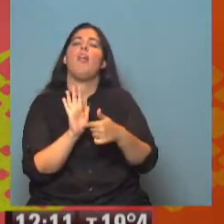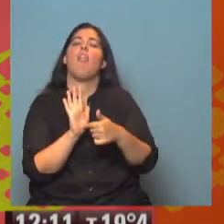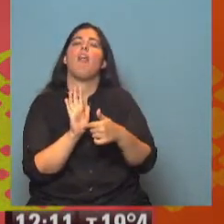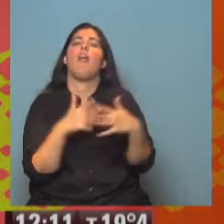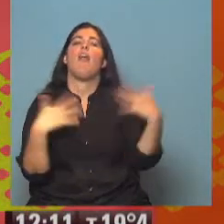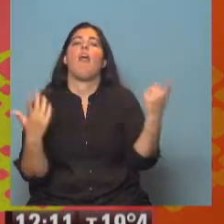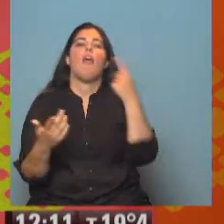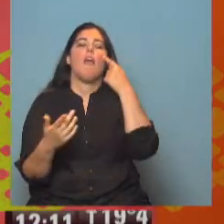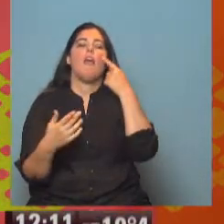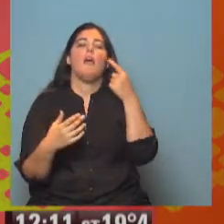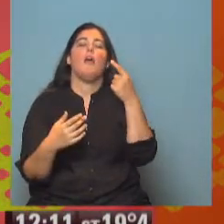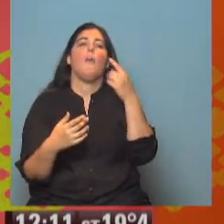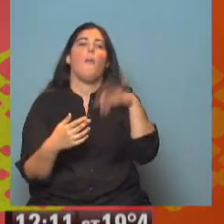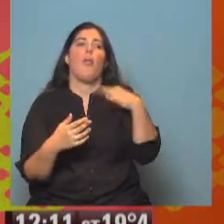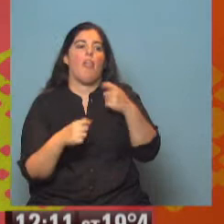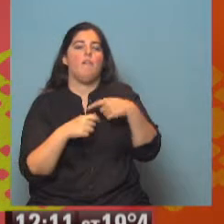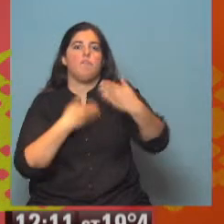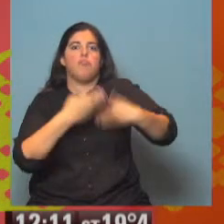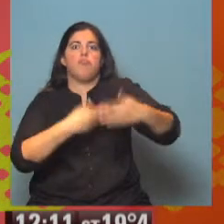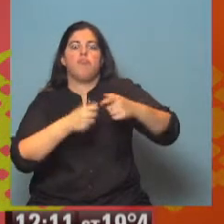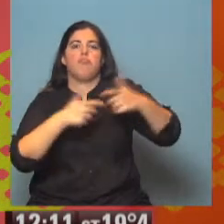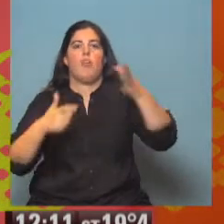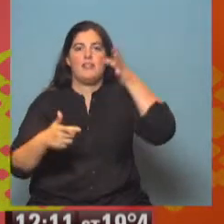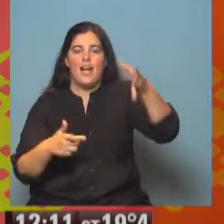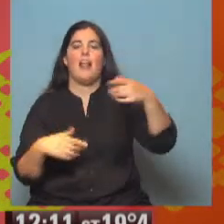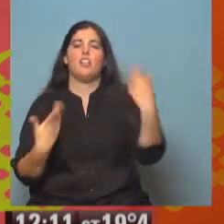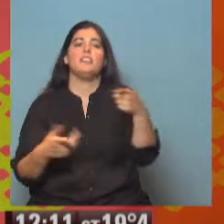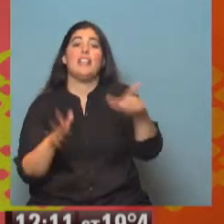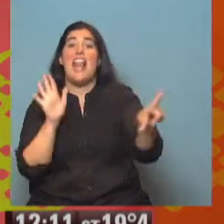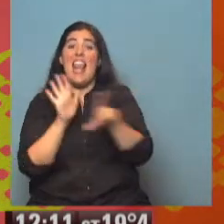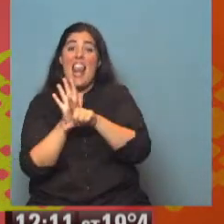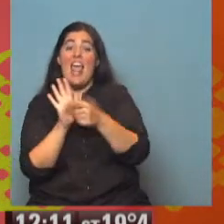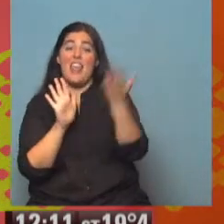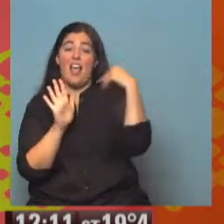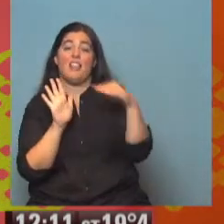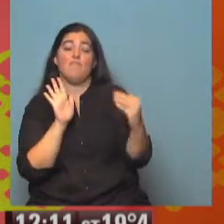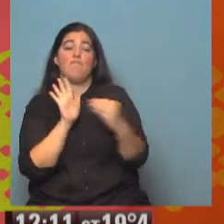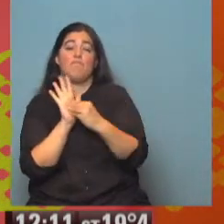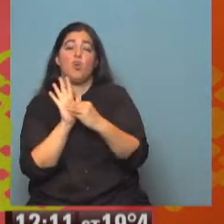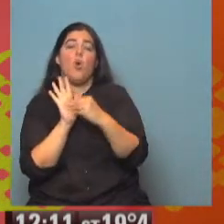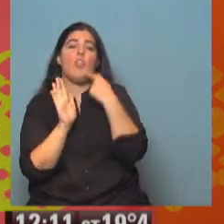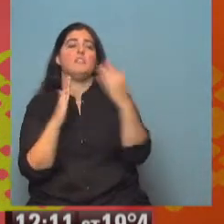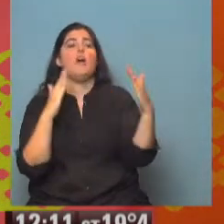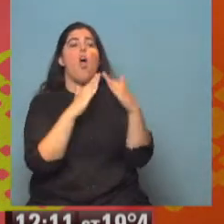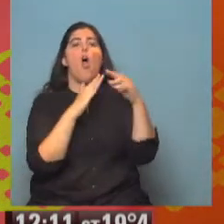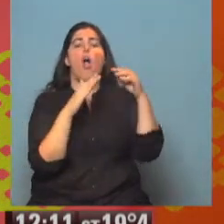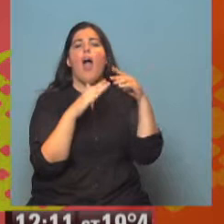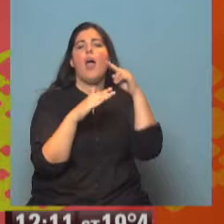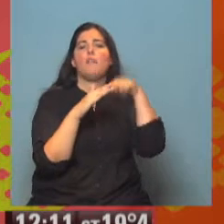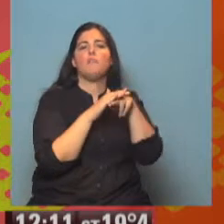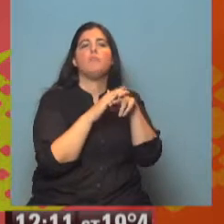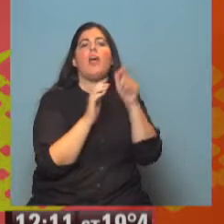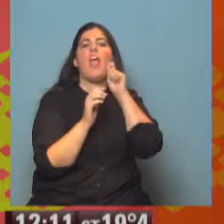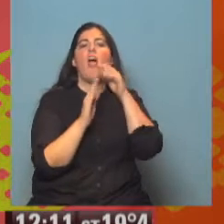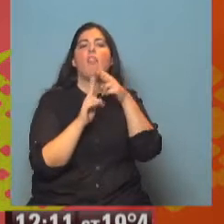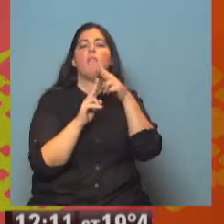supervivencia que los pacientes tienen hoy. Entonces, ¿qué pasó? Esa ley contempla que la prestación de hogar abarca una población hasta